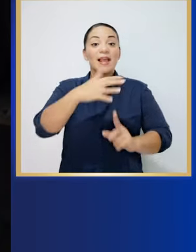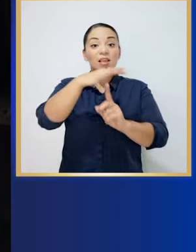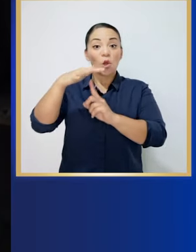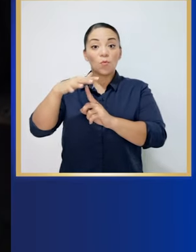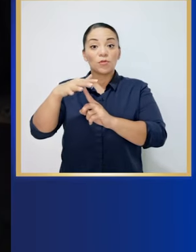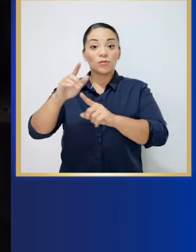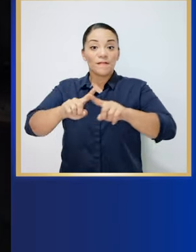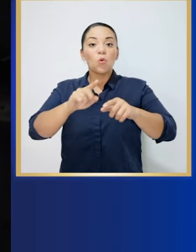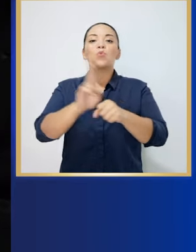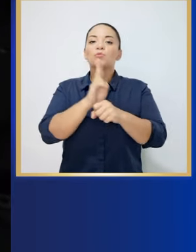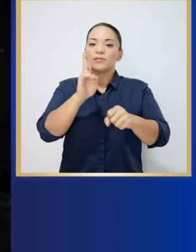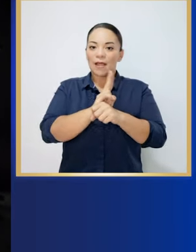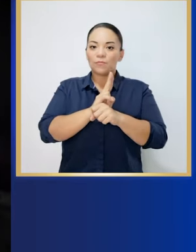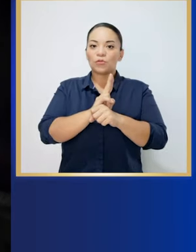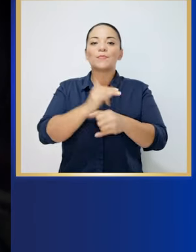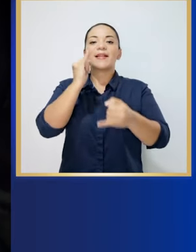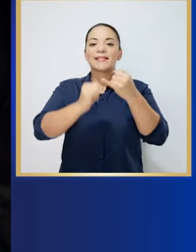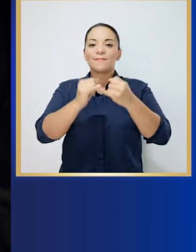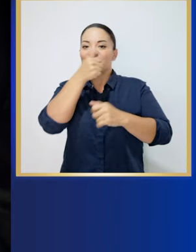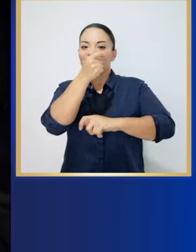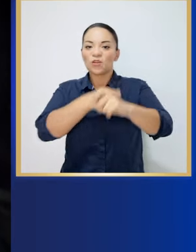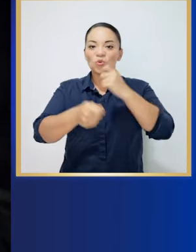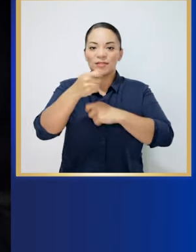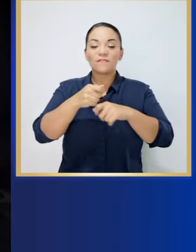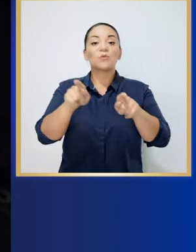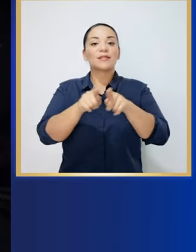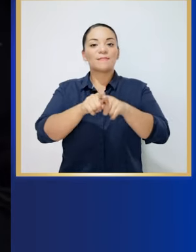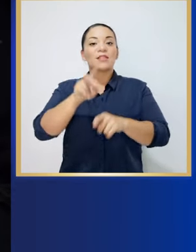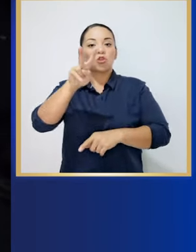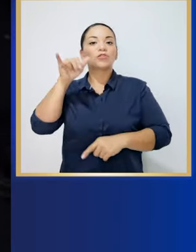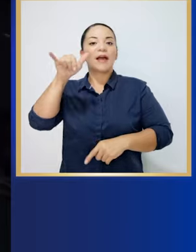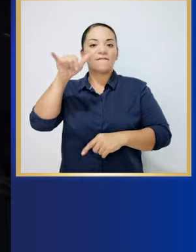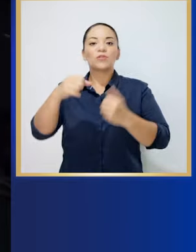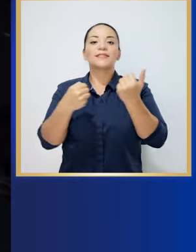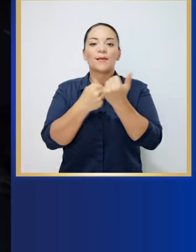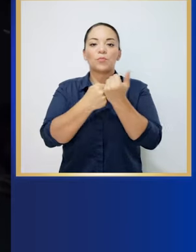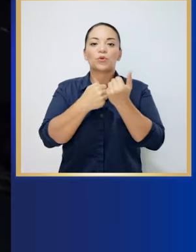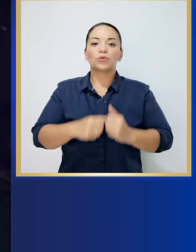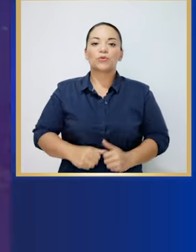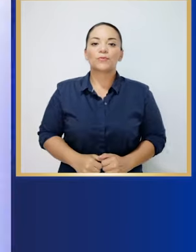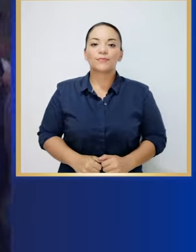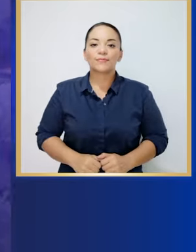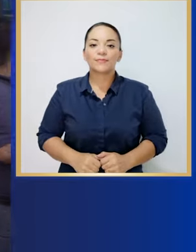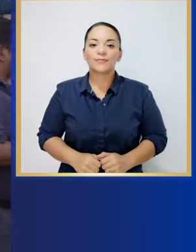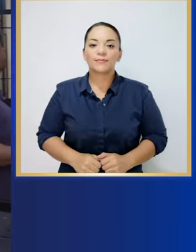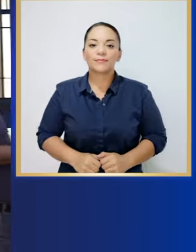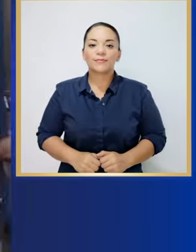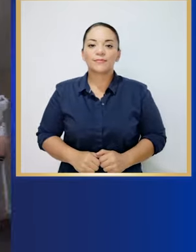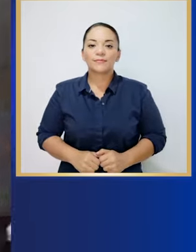que son utilizados en la lucha diaria contra el narcotráfico y disponemos además de dos aviones como apoyo.